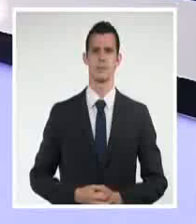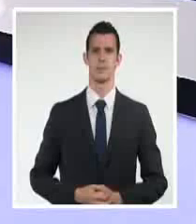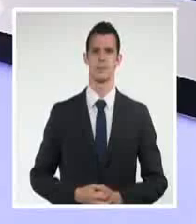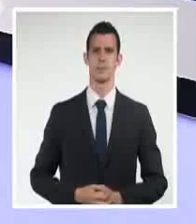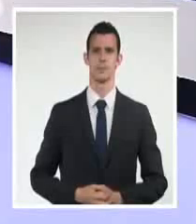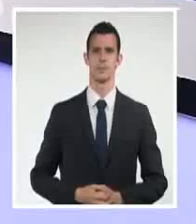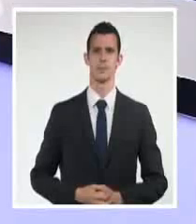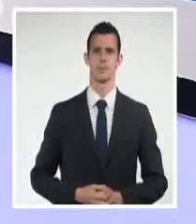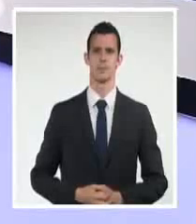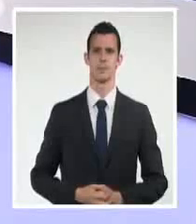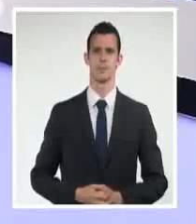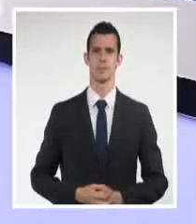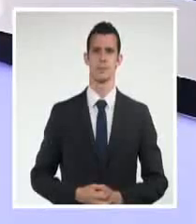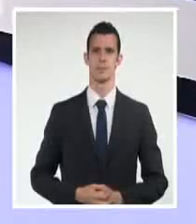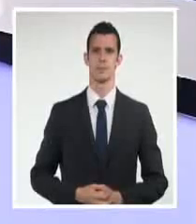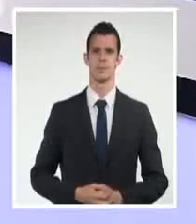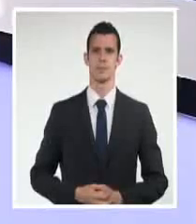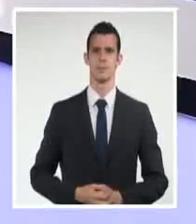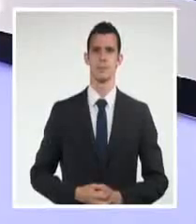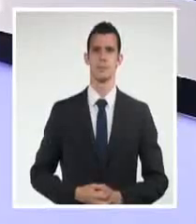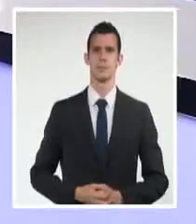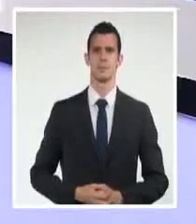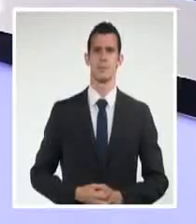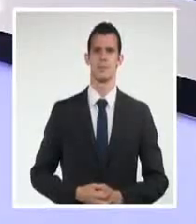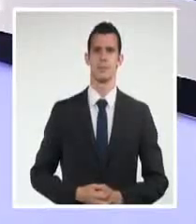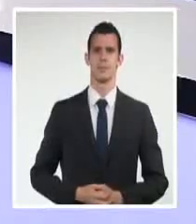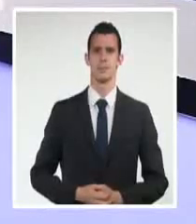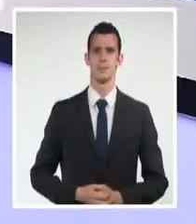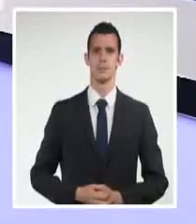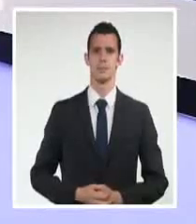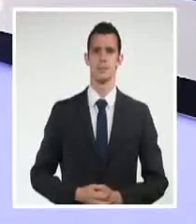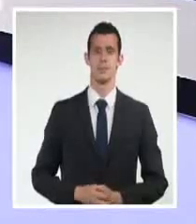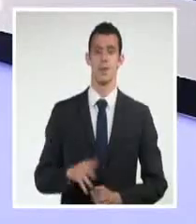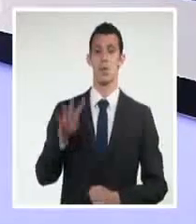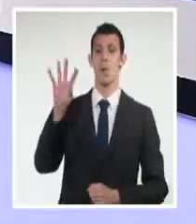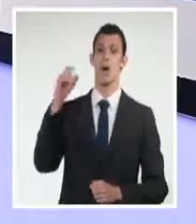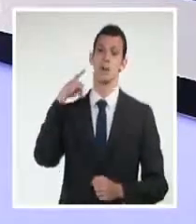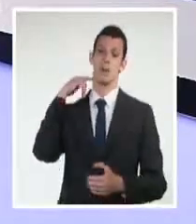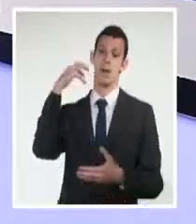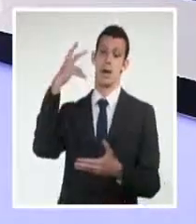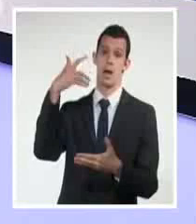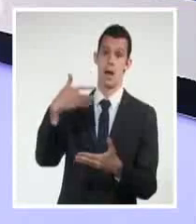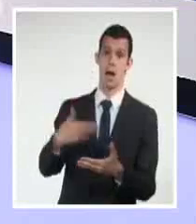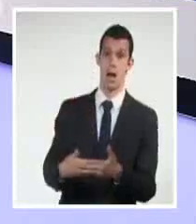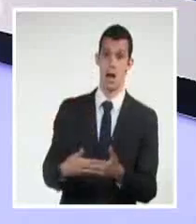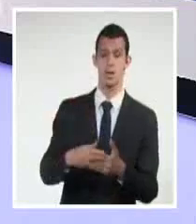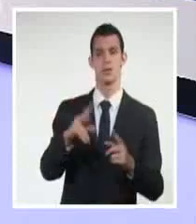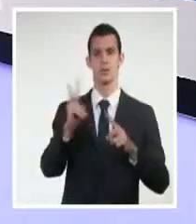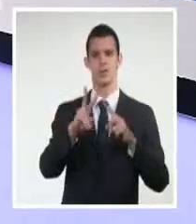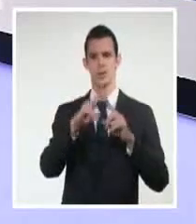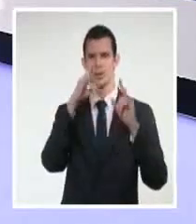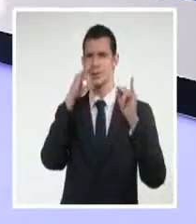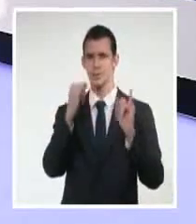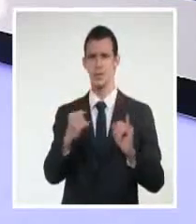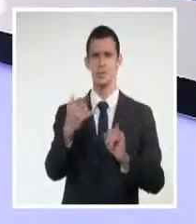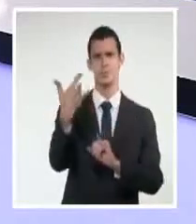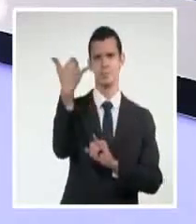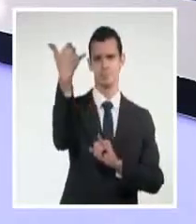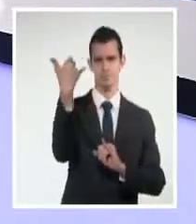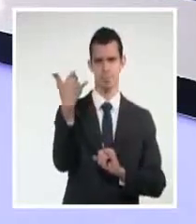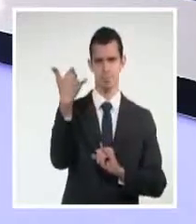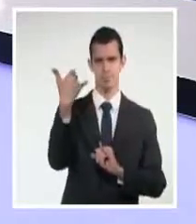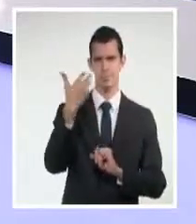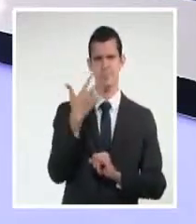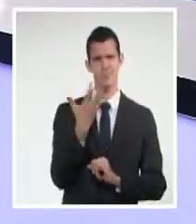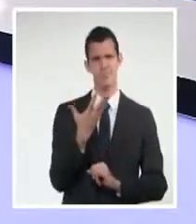Más de 40 años frente a las cámaras del noticiero nacional de televisión. Avalan la obra